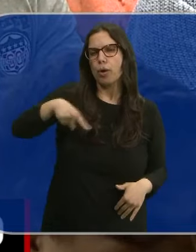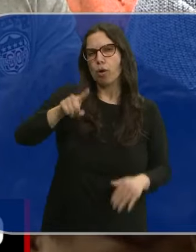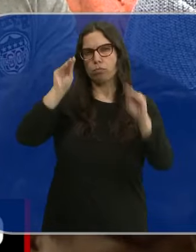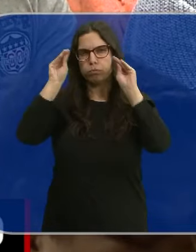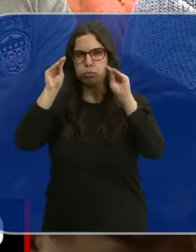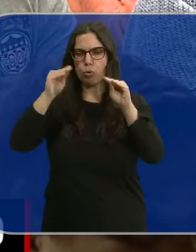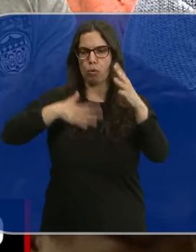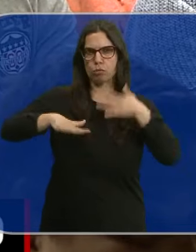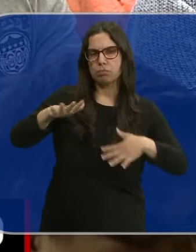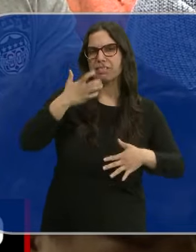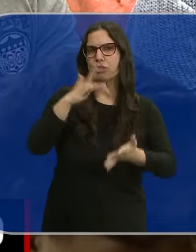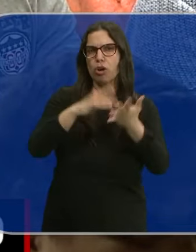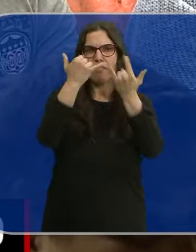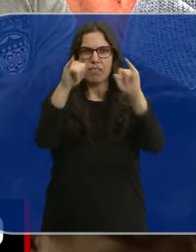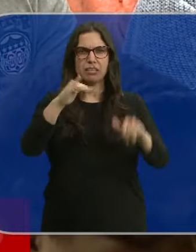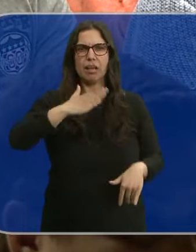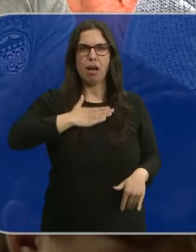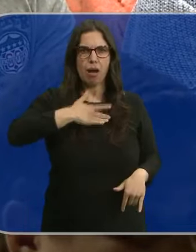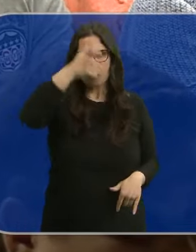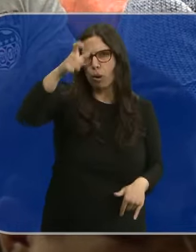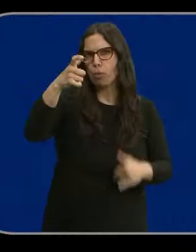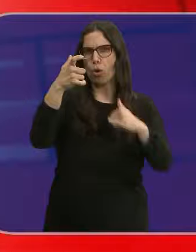para actuar en fiestas patronales y espectáculos.